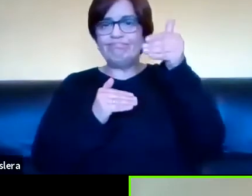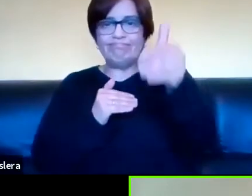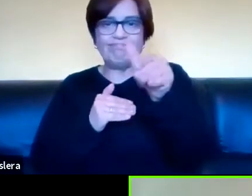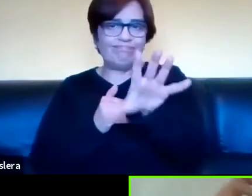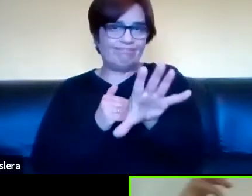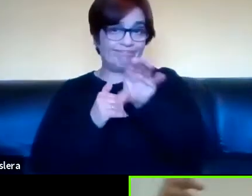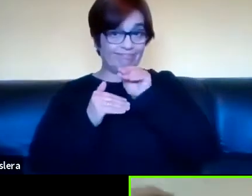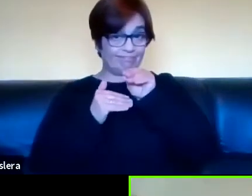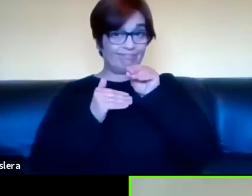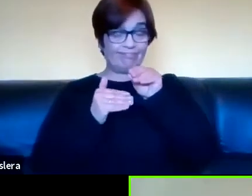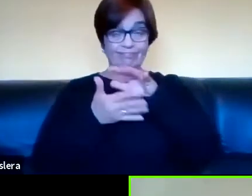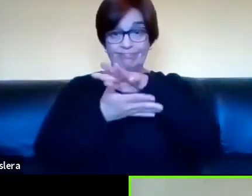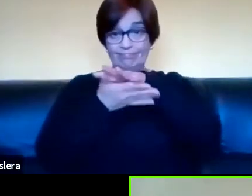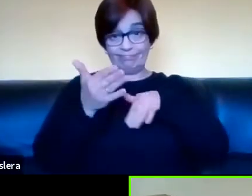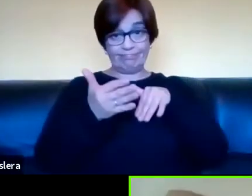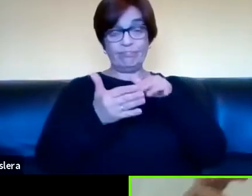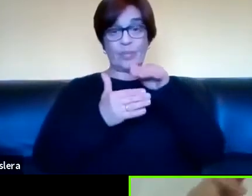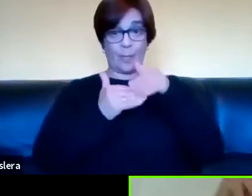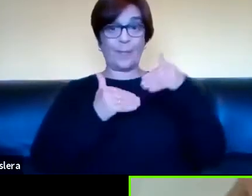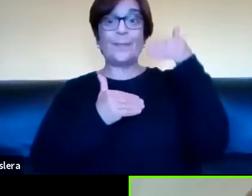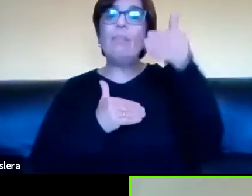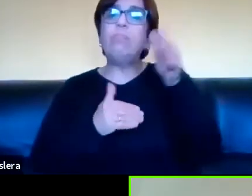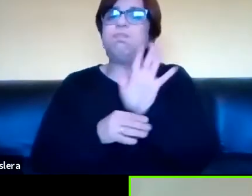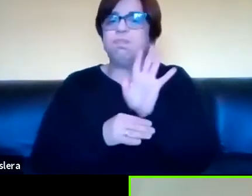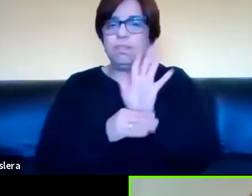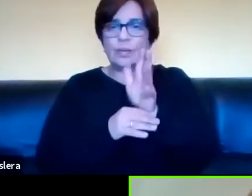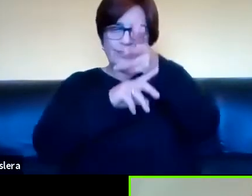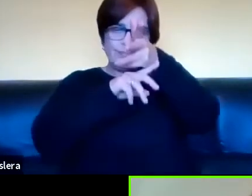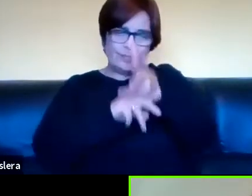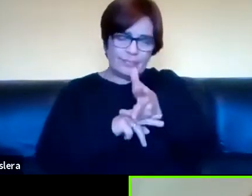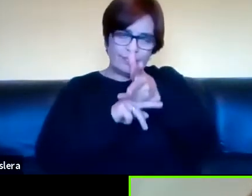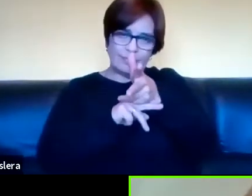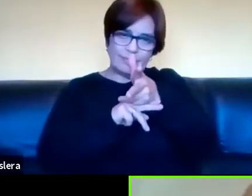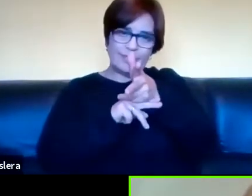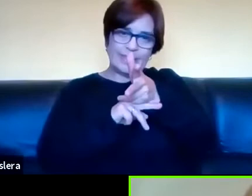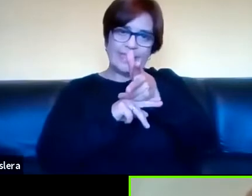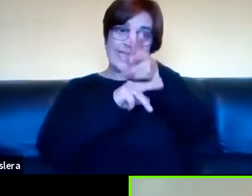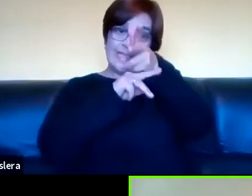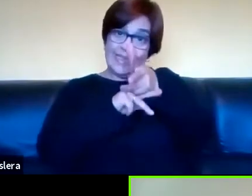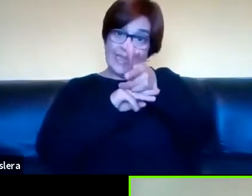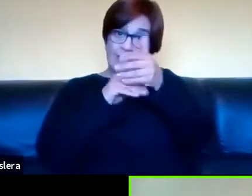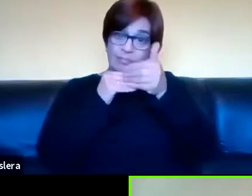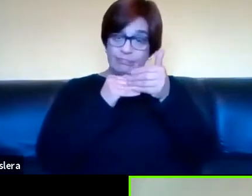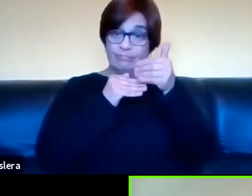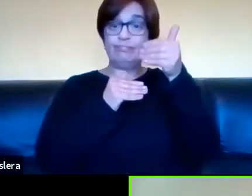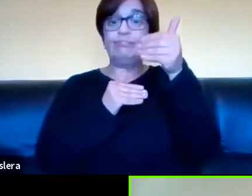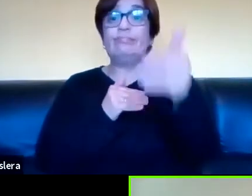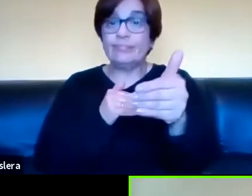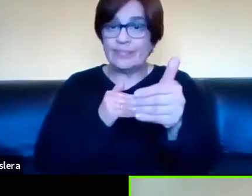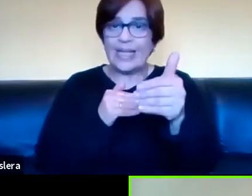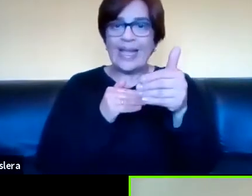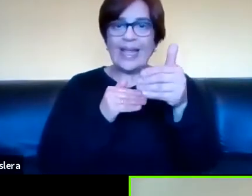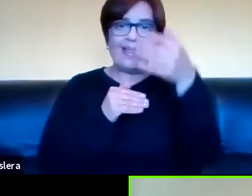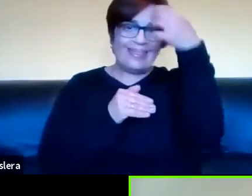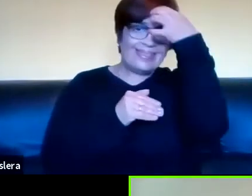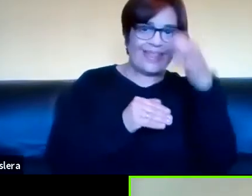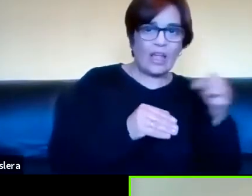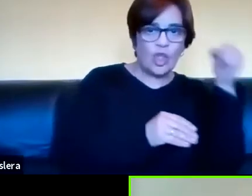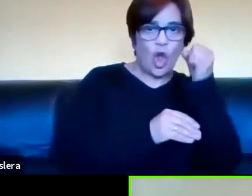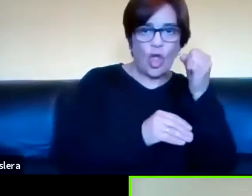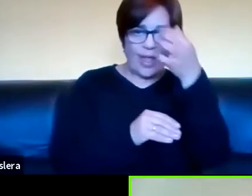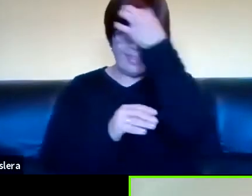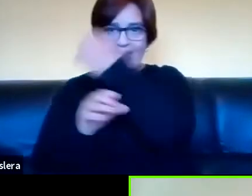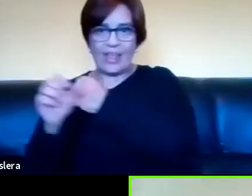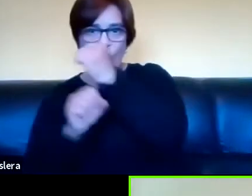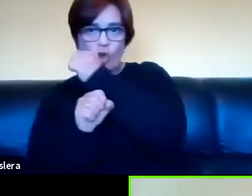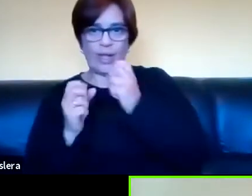textualidad que se separa en el momento de enunciación, un término bien abstracto, textualidad diferida, y considero que hay dos tecnologías que permiten